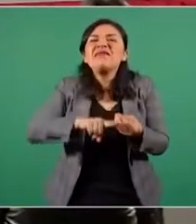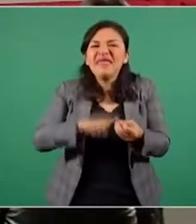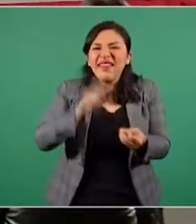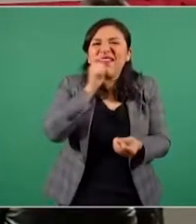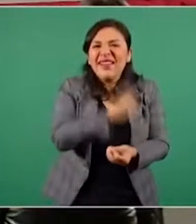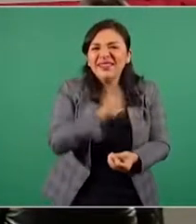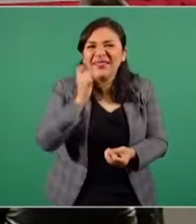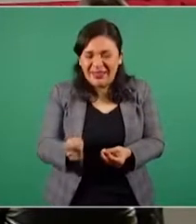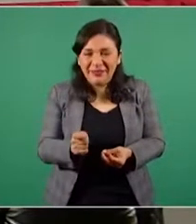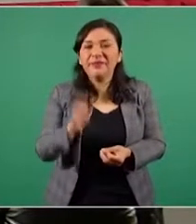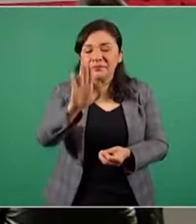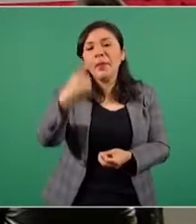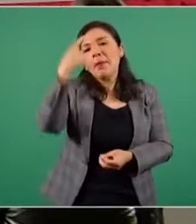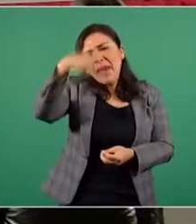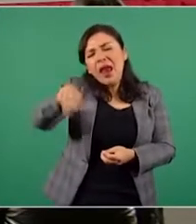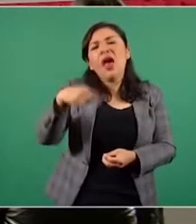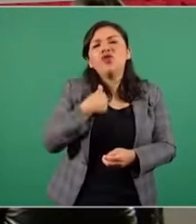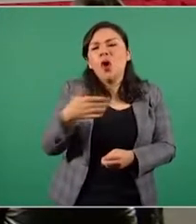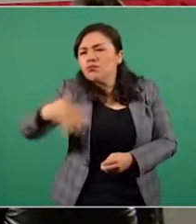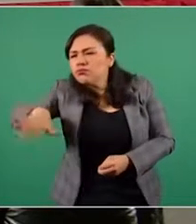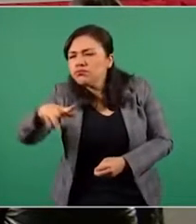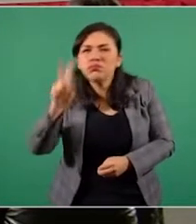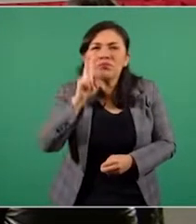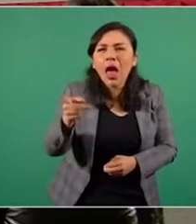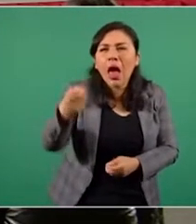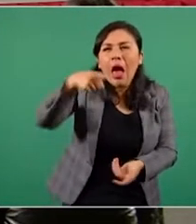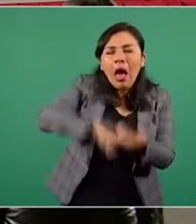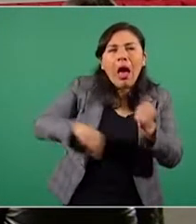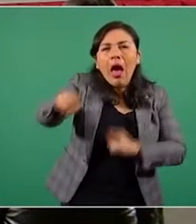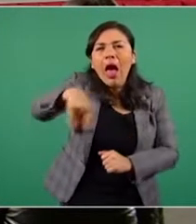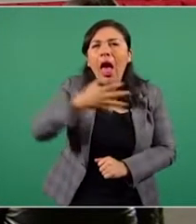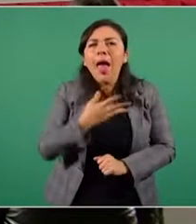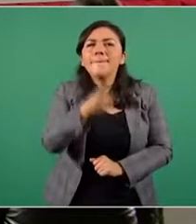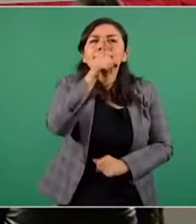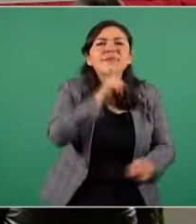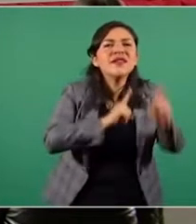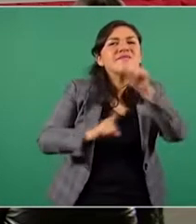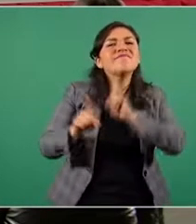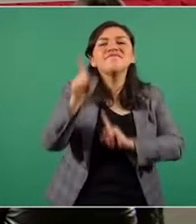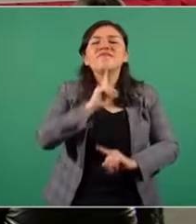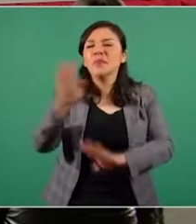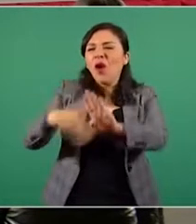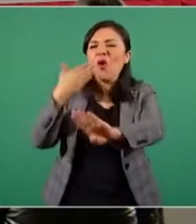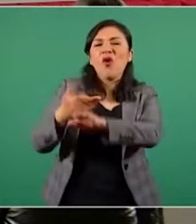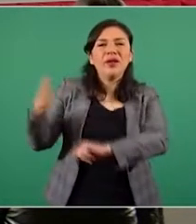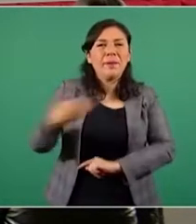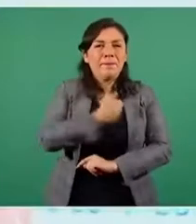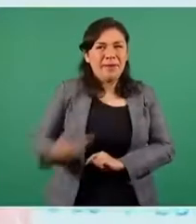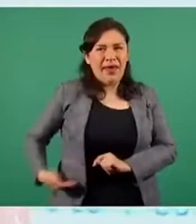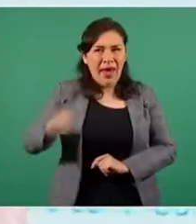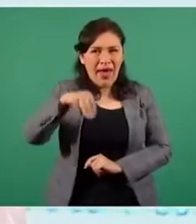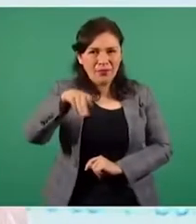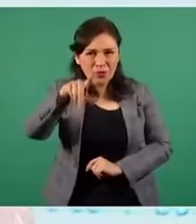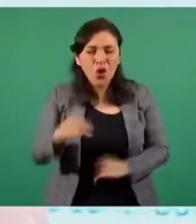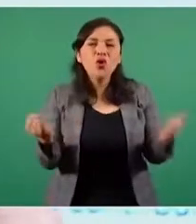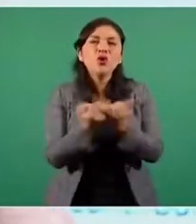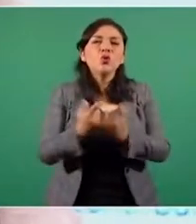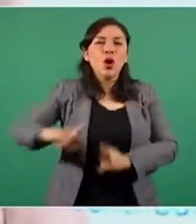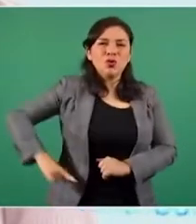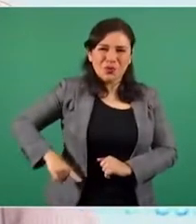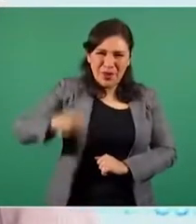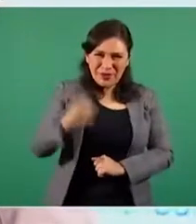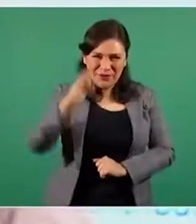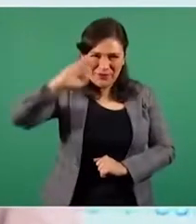detectar contenidos engañosos y las mentiras en torno al presidente de la República y al gobierno federal,